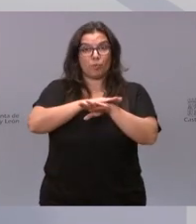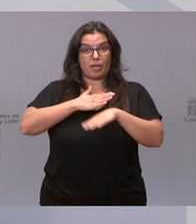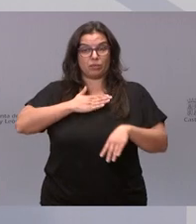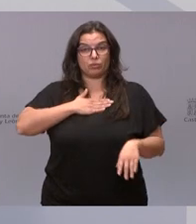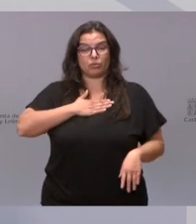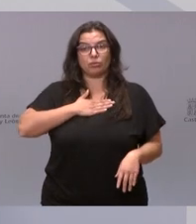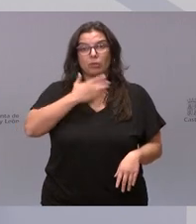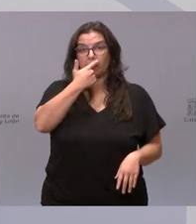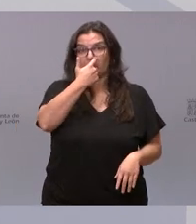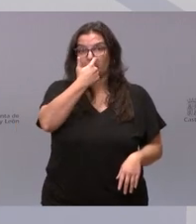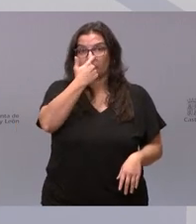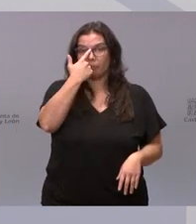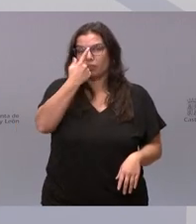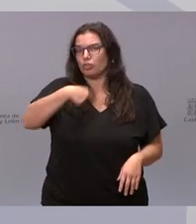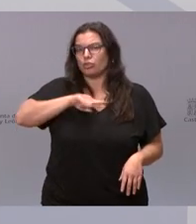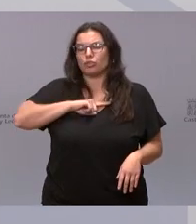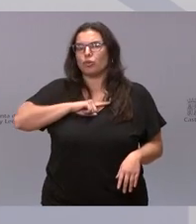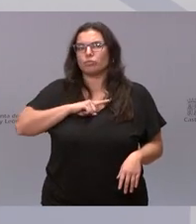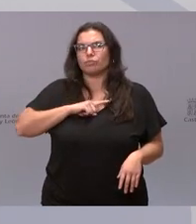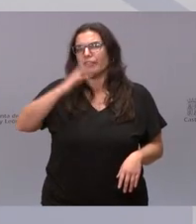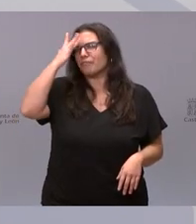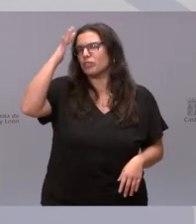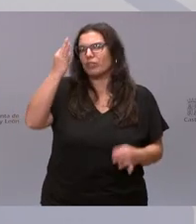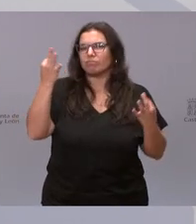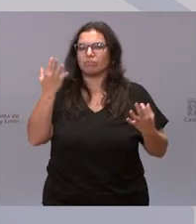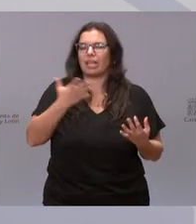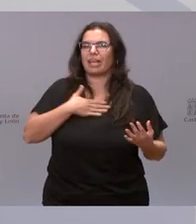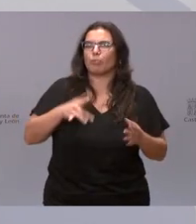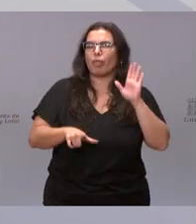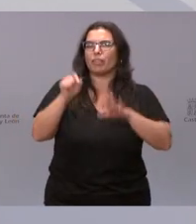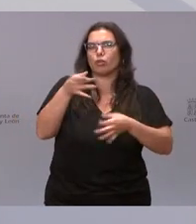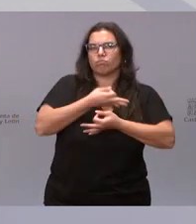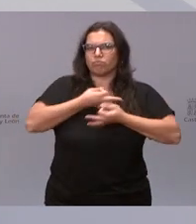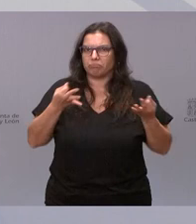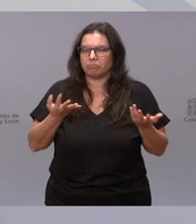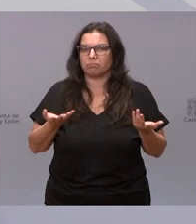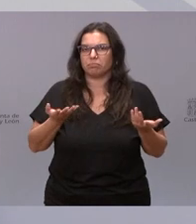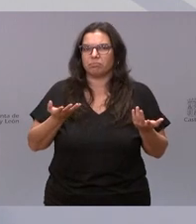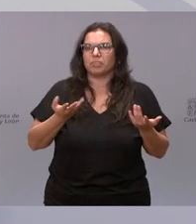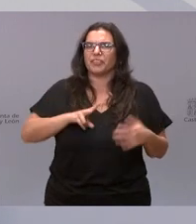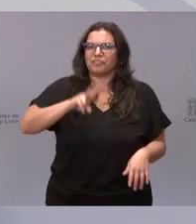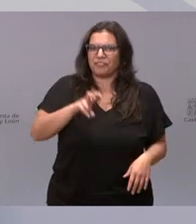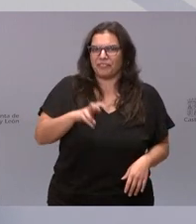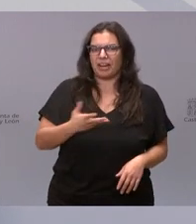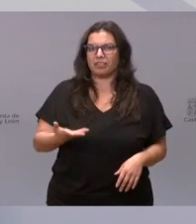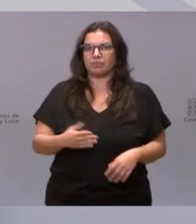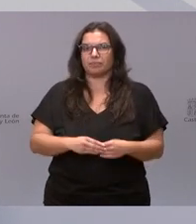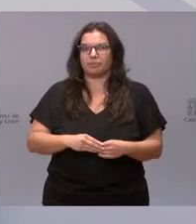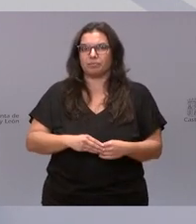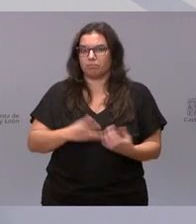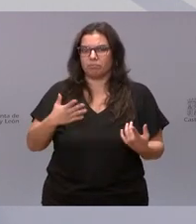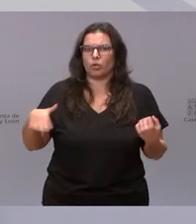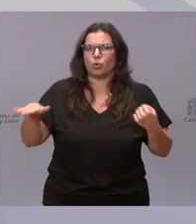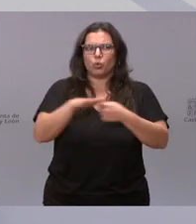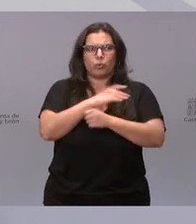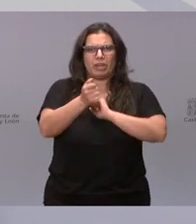es tomar medidas eficaces, tomar medidas efectivas, que lleguen de manera